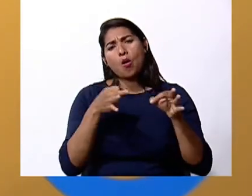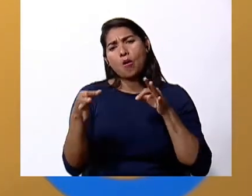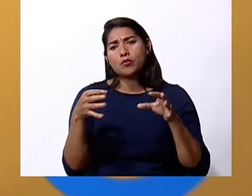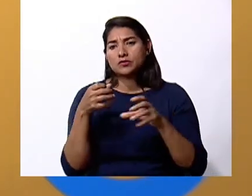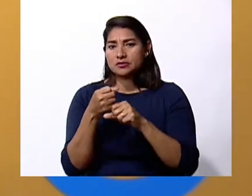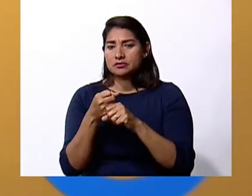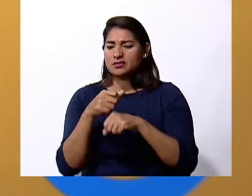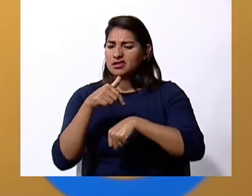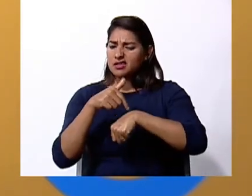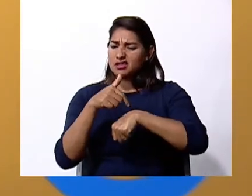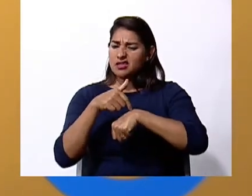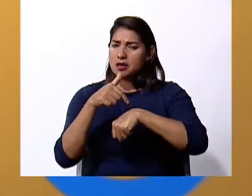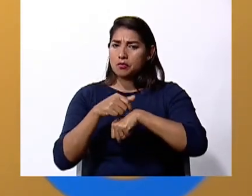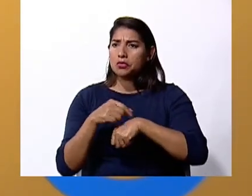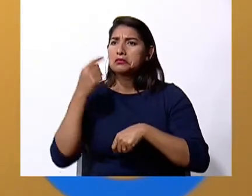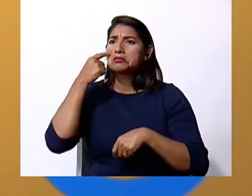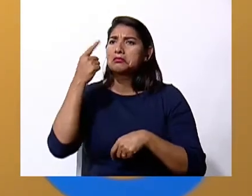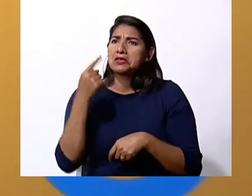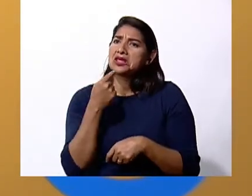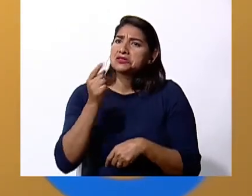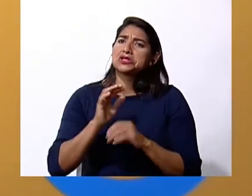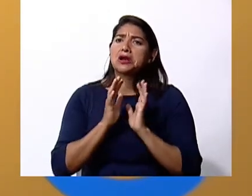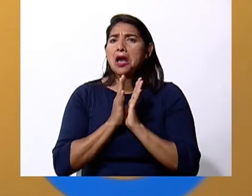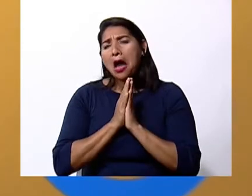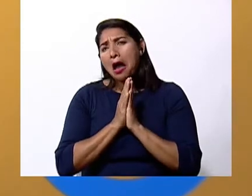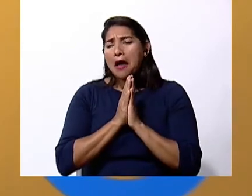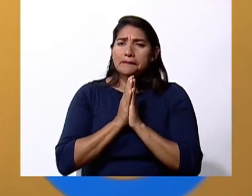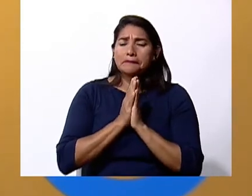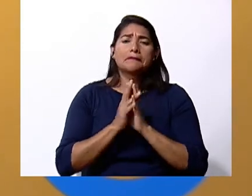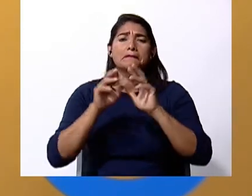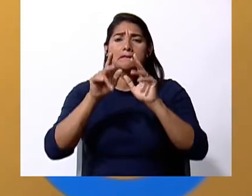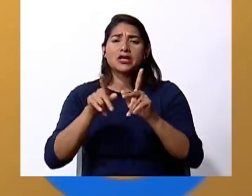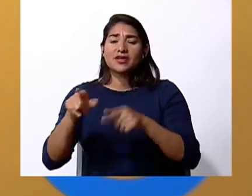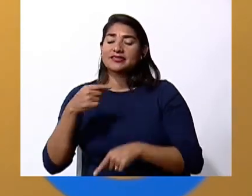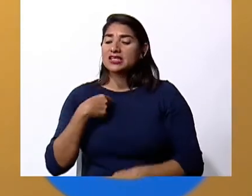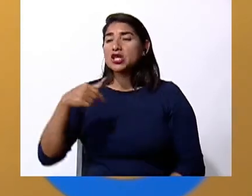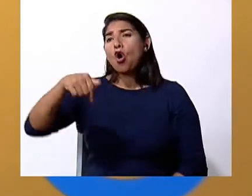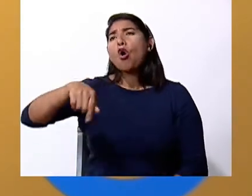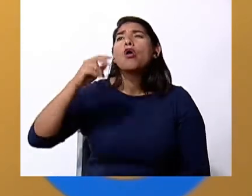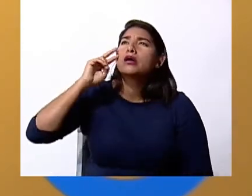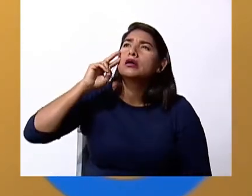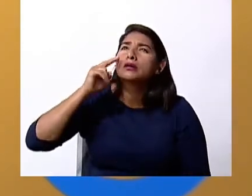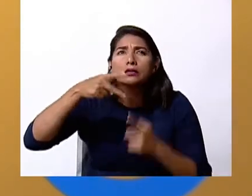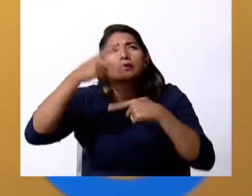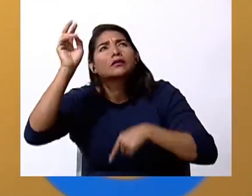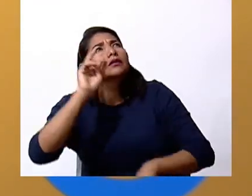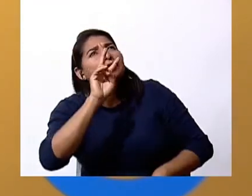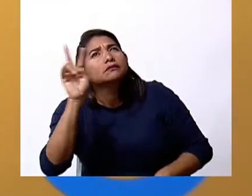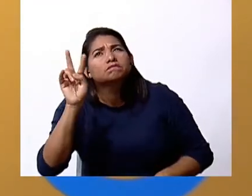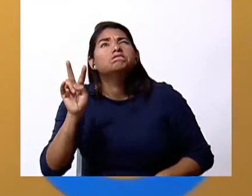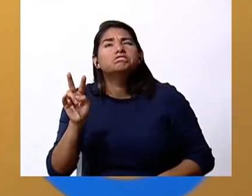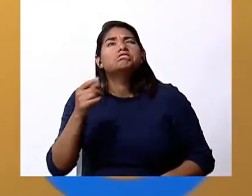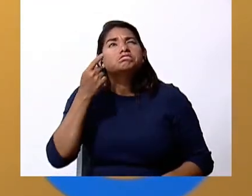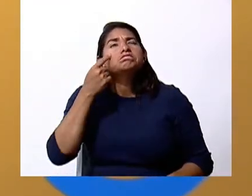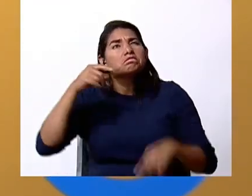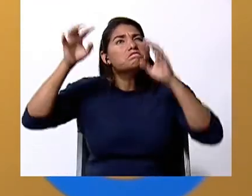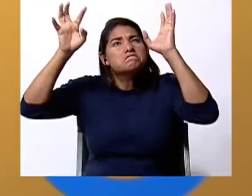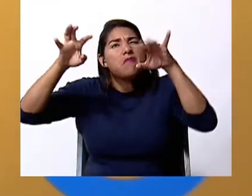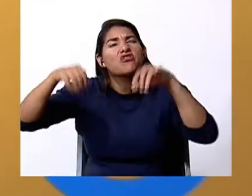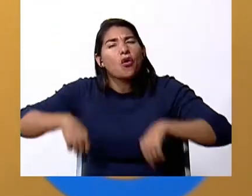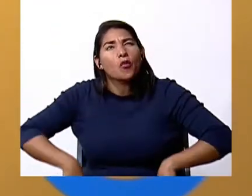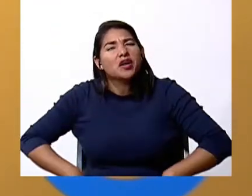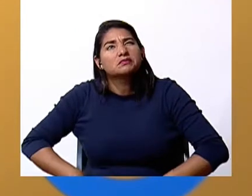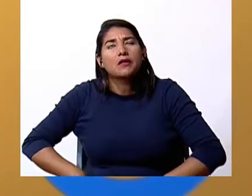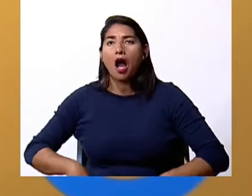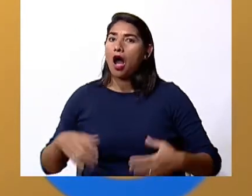el tiempo porque no es así de fácil. No es que los meteorólogos salen y dicen ¡Ay, no! Va a llover como a veces salimos nosotros. ¿Cómo está